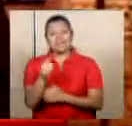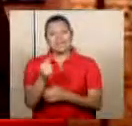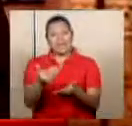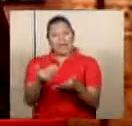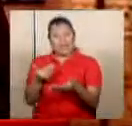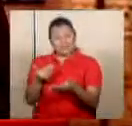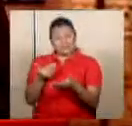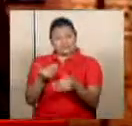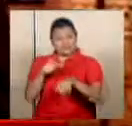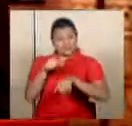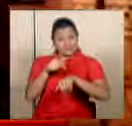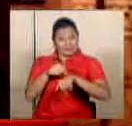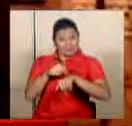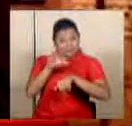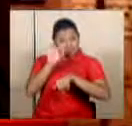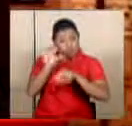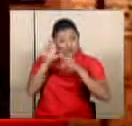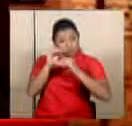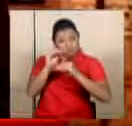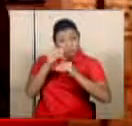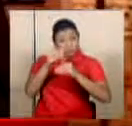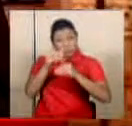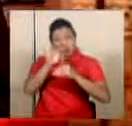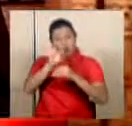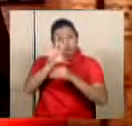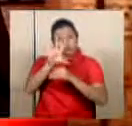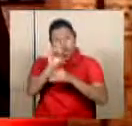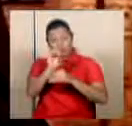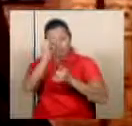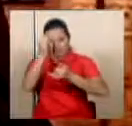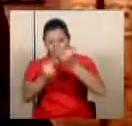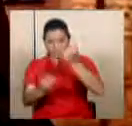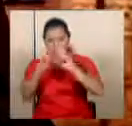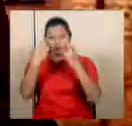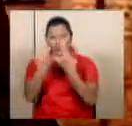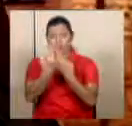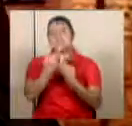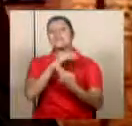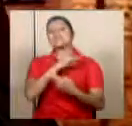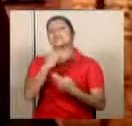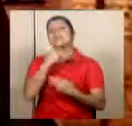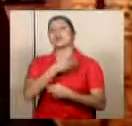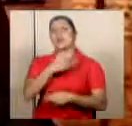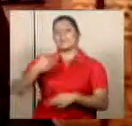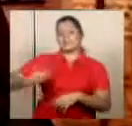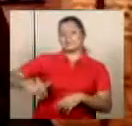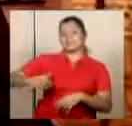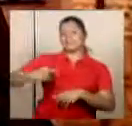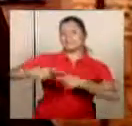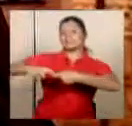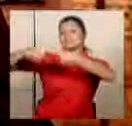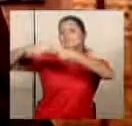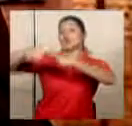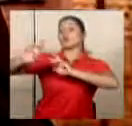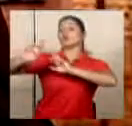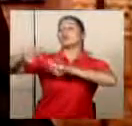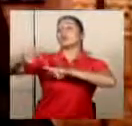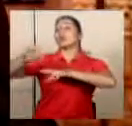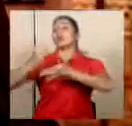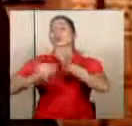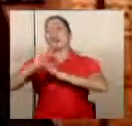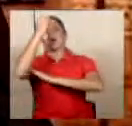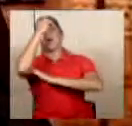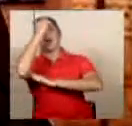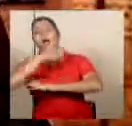antes de las 9 de la noche, faltando unos 10 minutos el presidente de la Asamblea Legislativa dejó pendiente resolver un recurso una apelación que